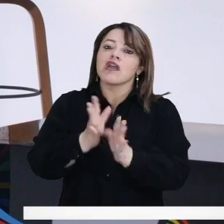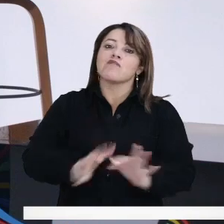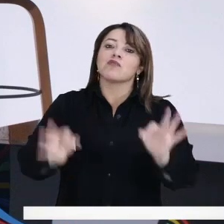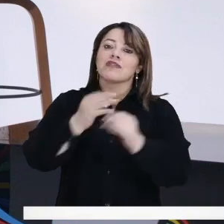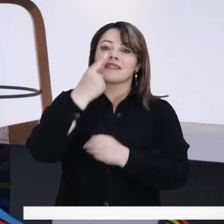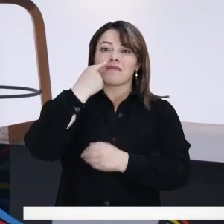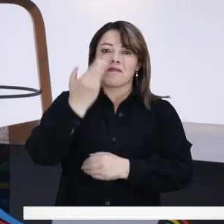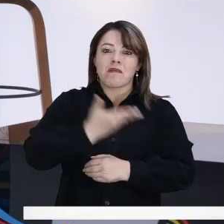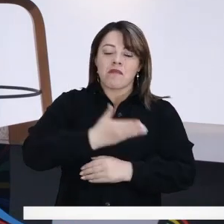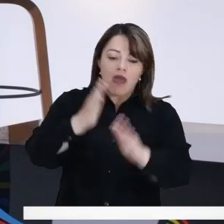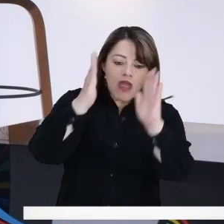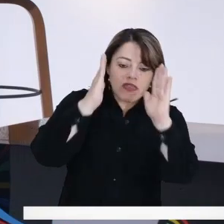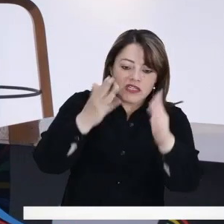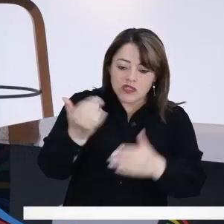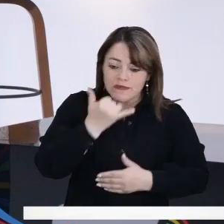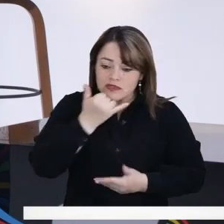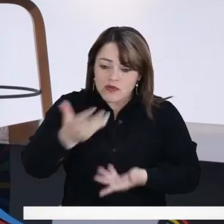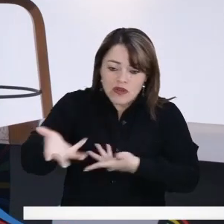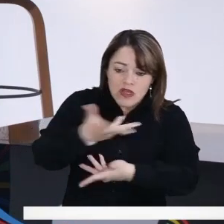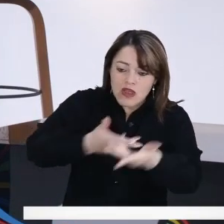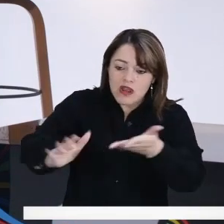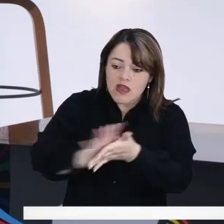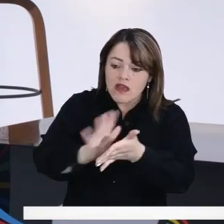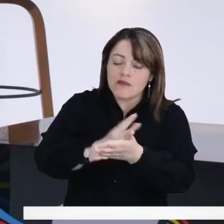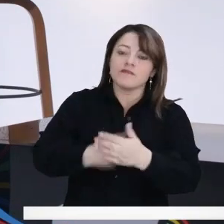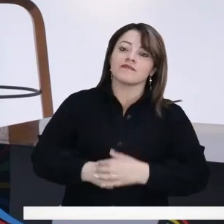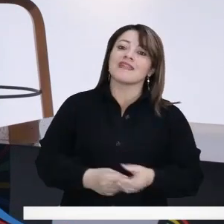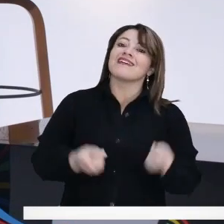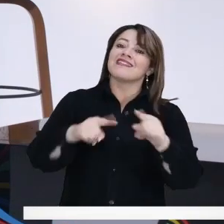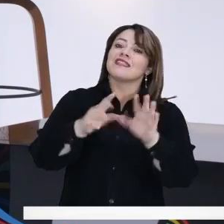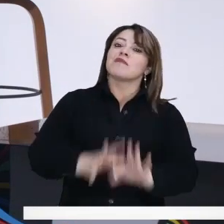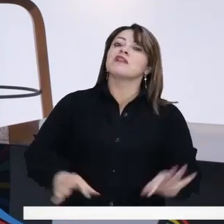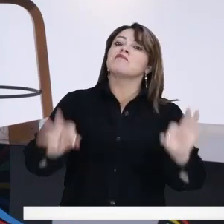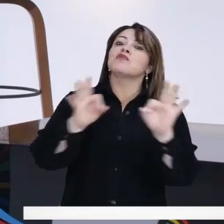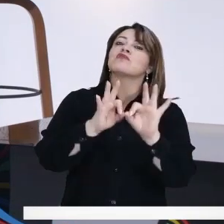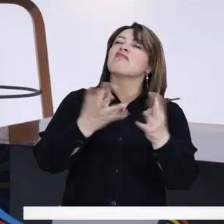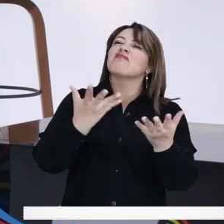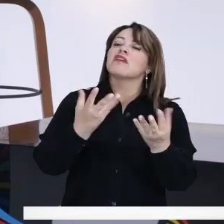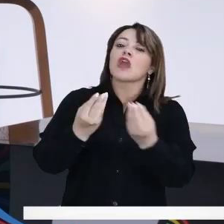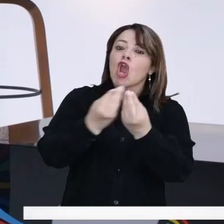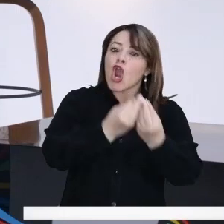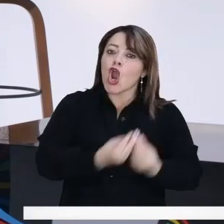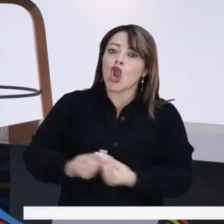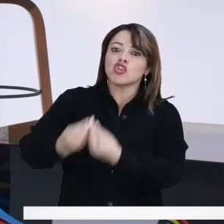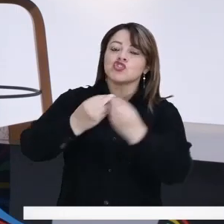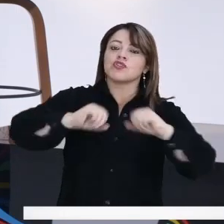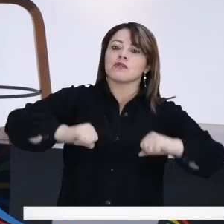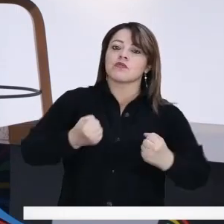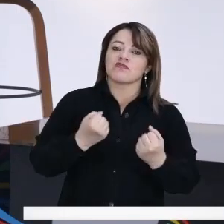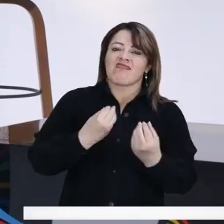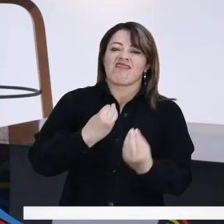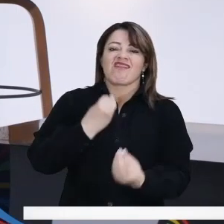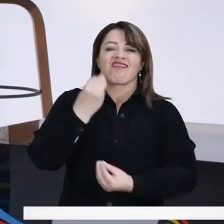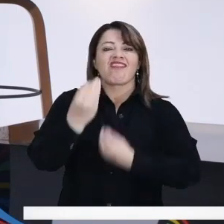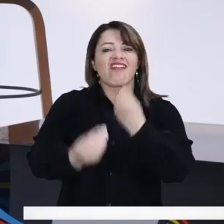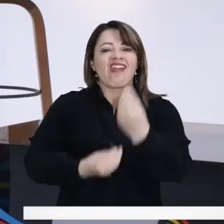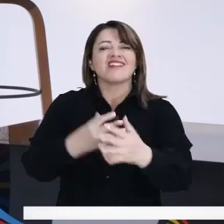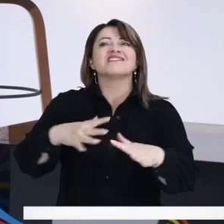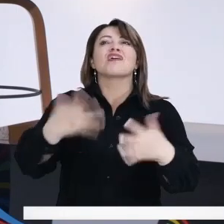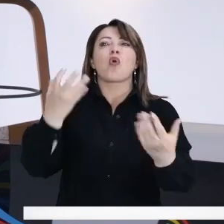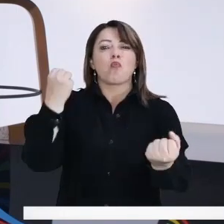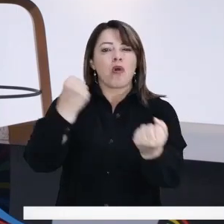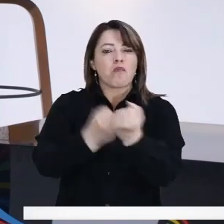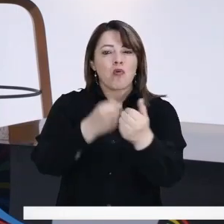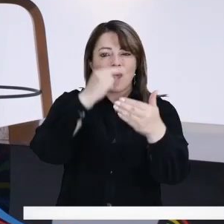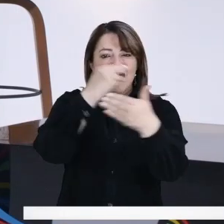fin. Y algo también clave, concejala Ana Teresa, es desde el Cabildo Distrital. ¿Qué se está haciendo? ¿Cómo se está